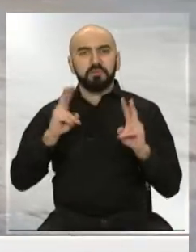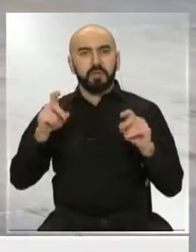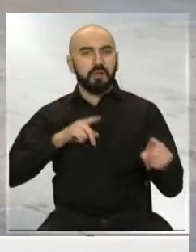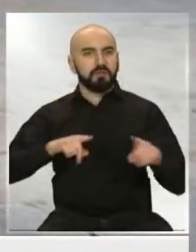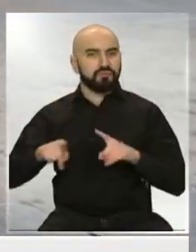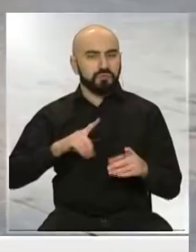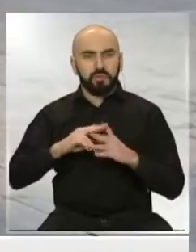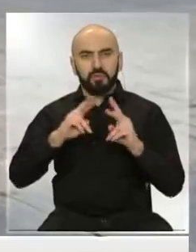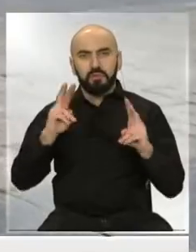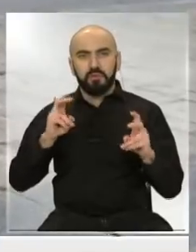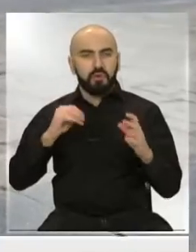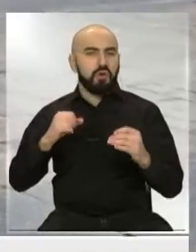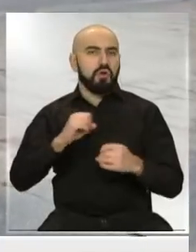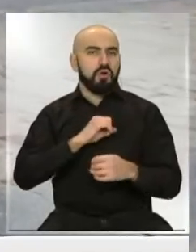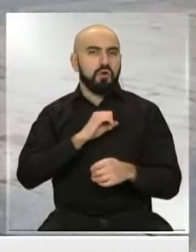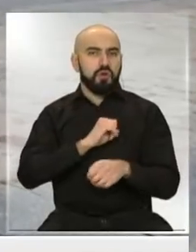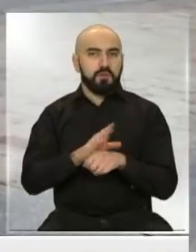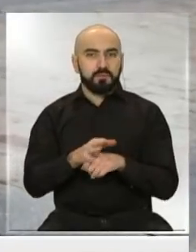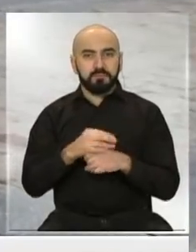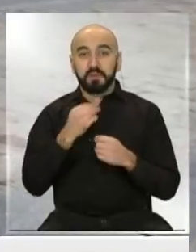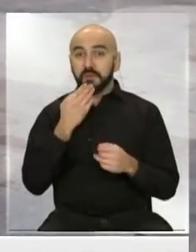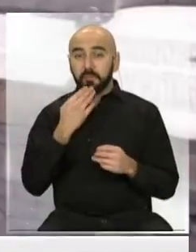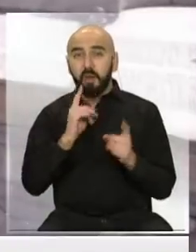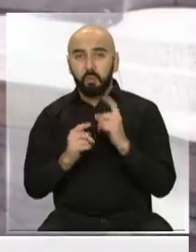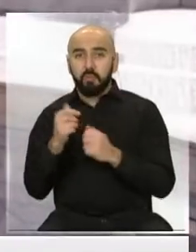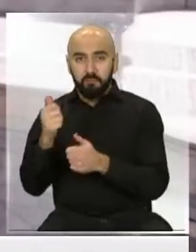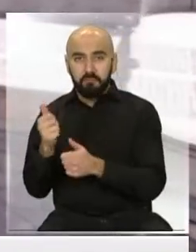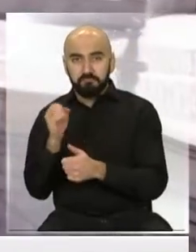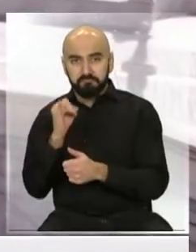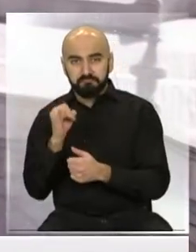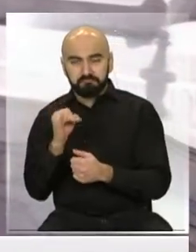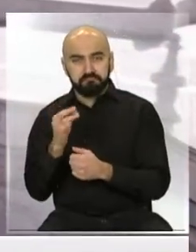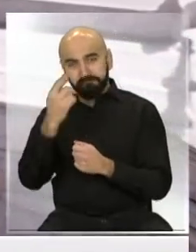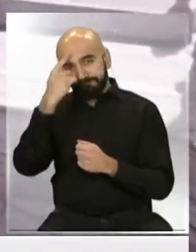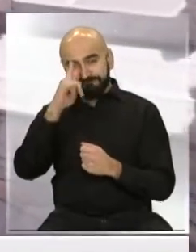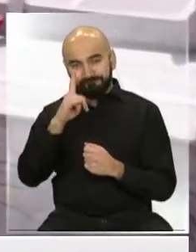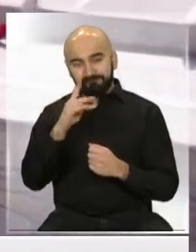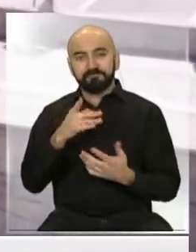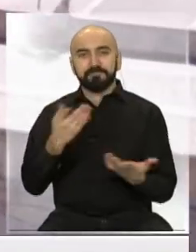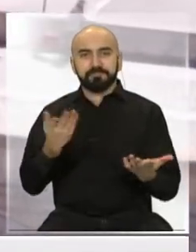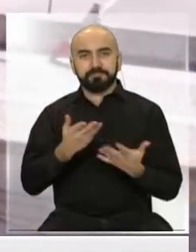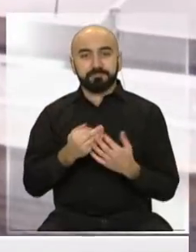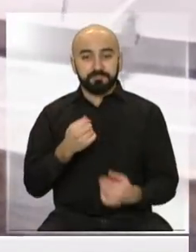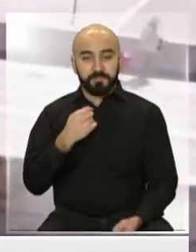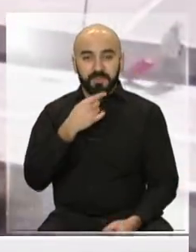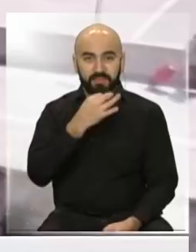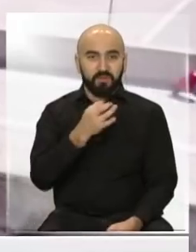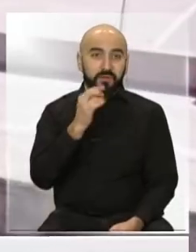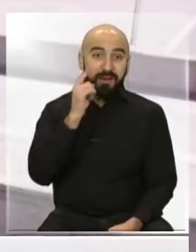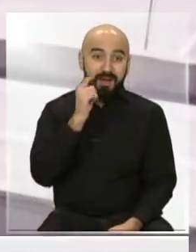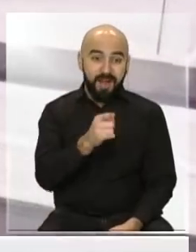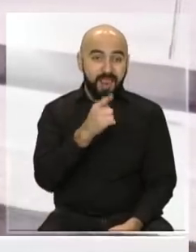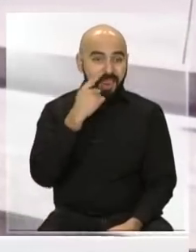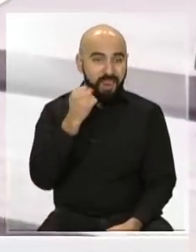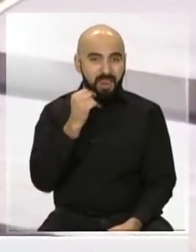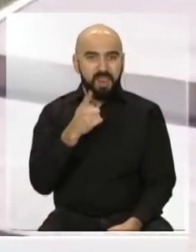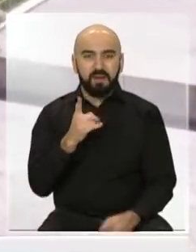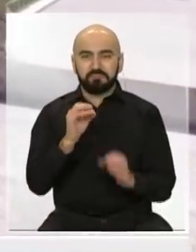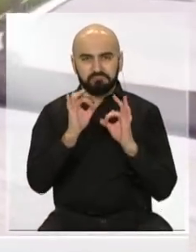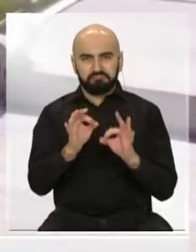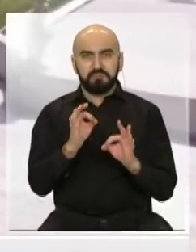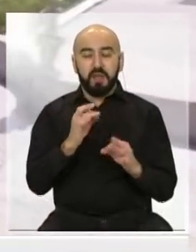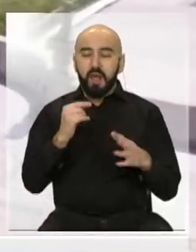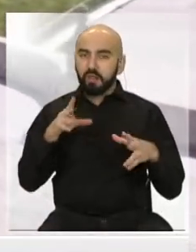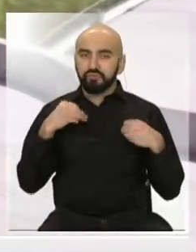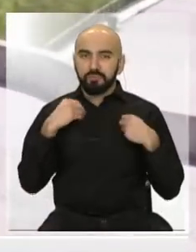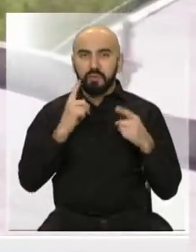acertado, dijo en algunas cuestiones. No obstante, señaló que él personalmente asume todos estos errores que haya podido